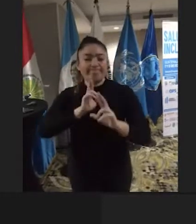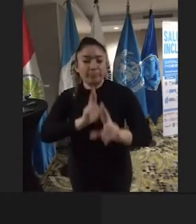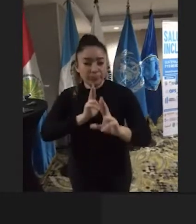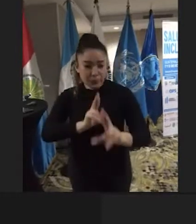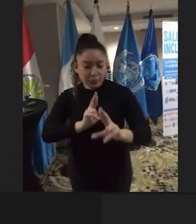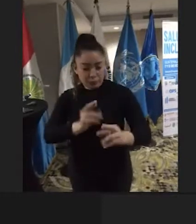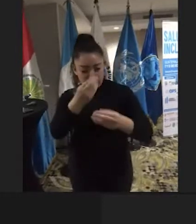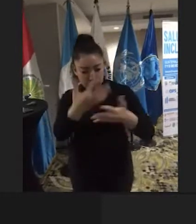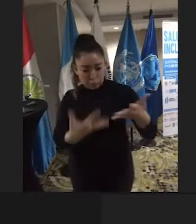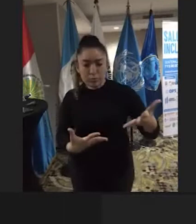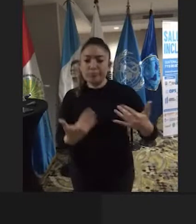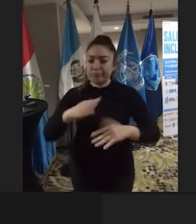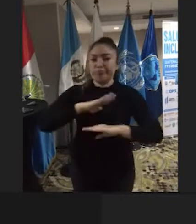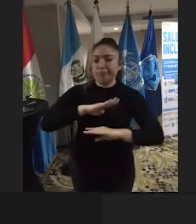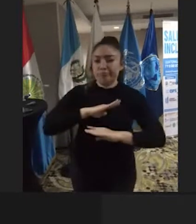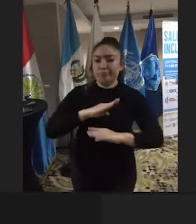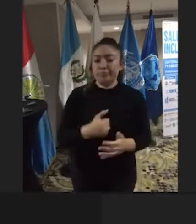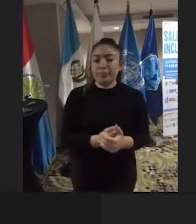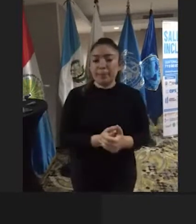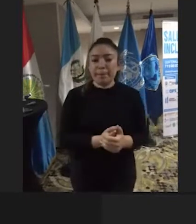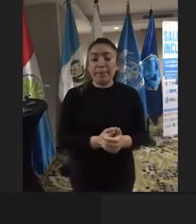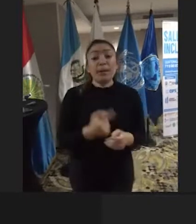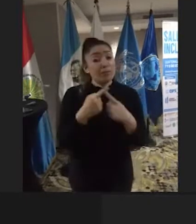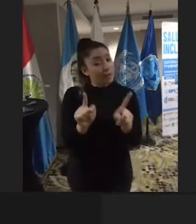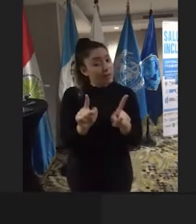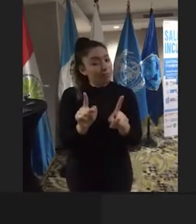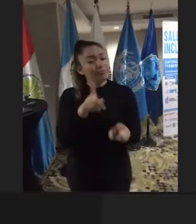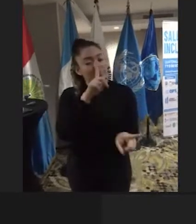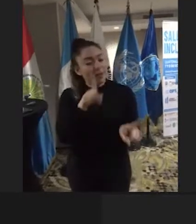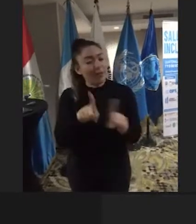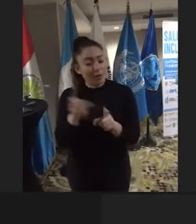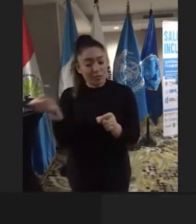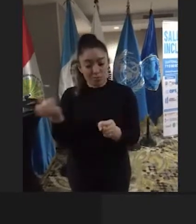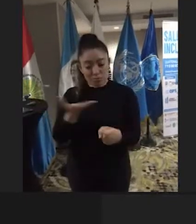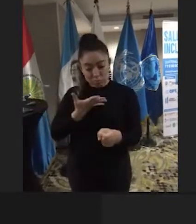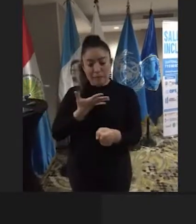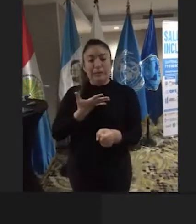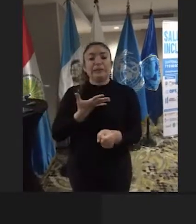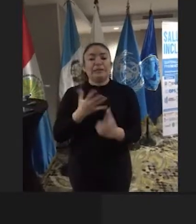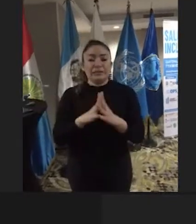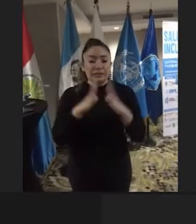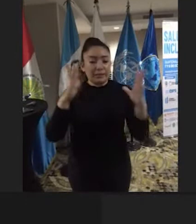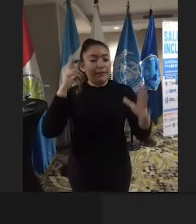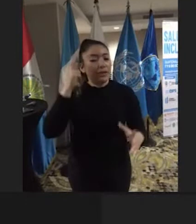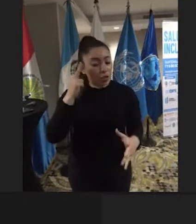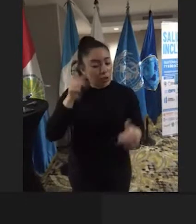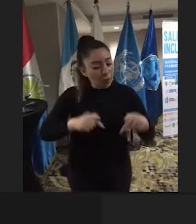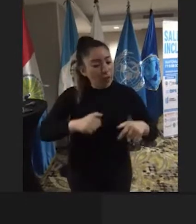muy satisfactorios, pero también que nos deja las grandes reflexiones y ahora qué.